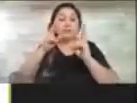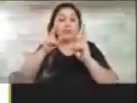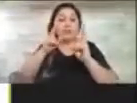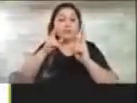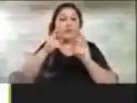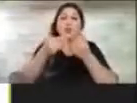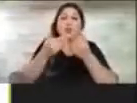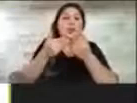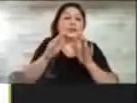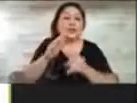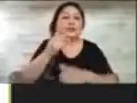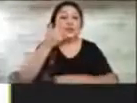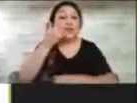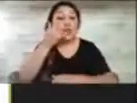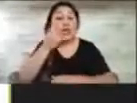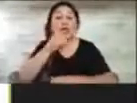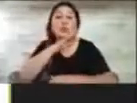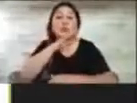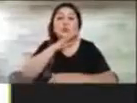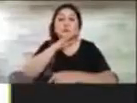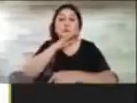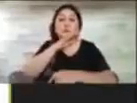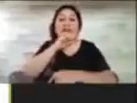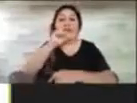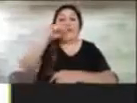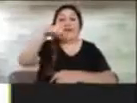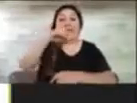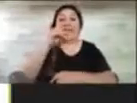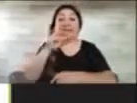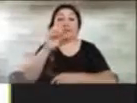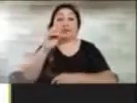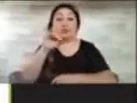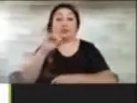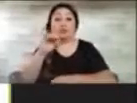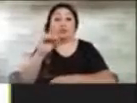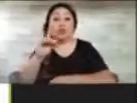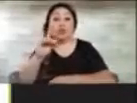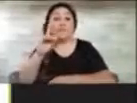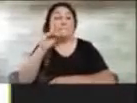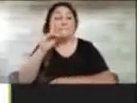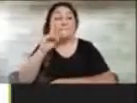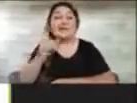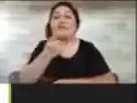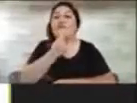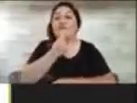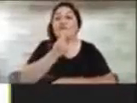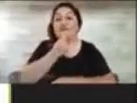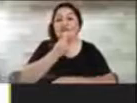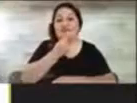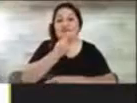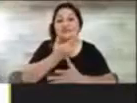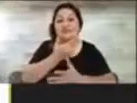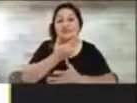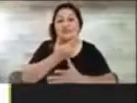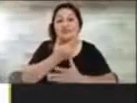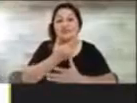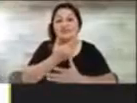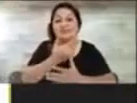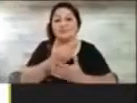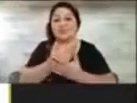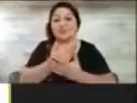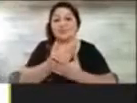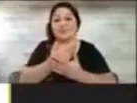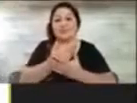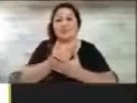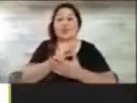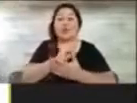complejidad que tiene, pero conservando la máxima simpleza para el usuario final y la máxima complejidad que le podemos poner